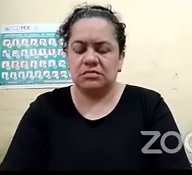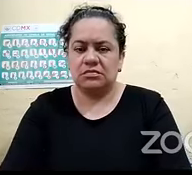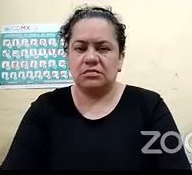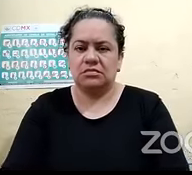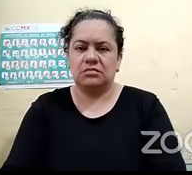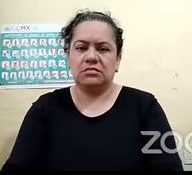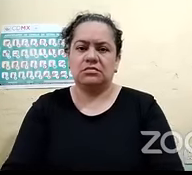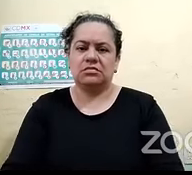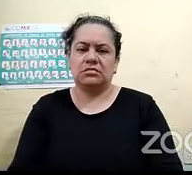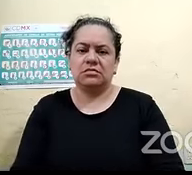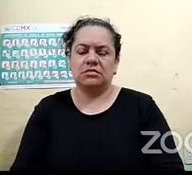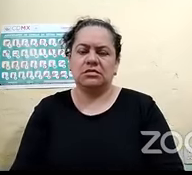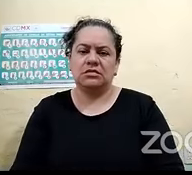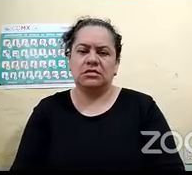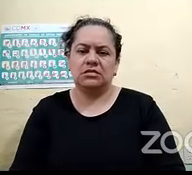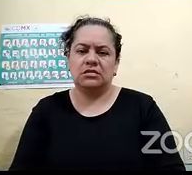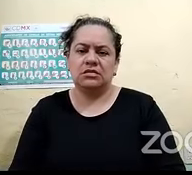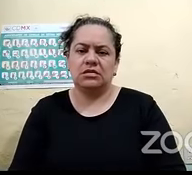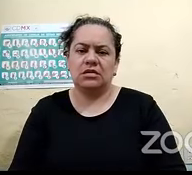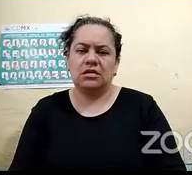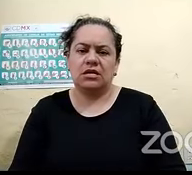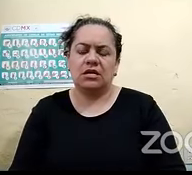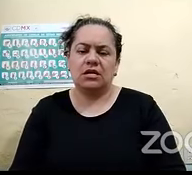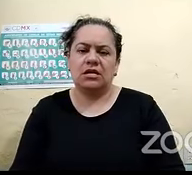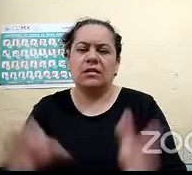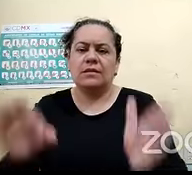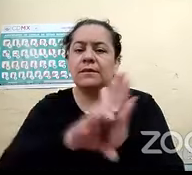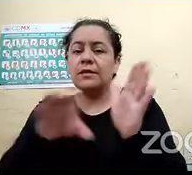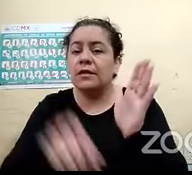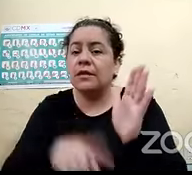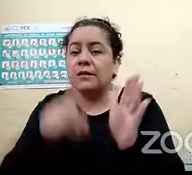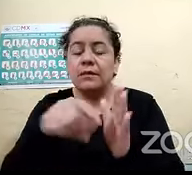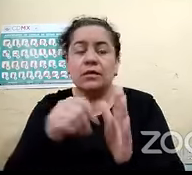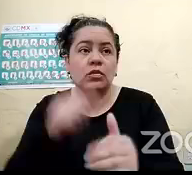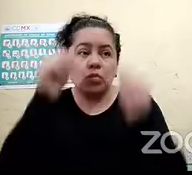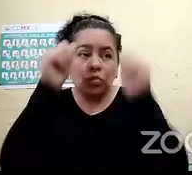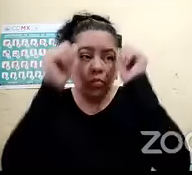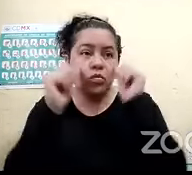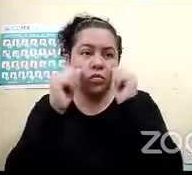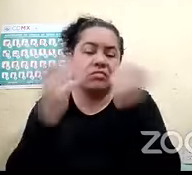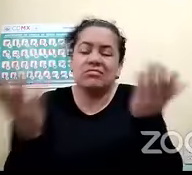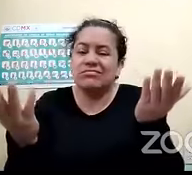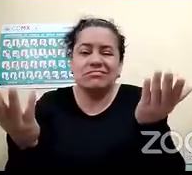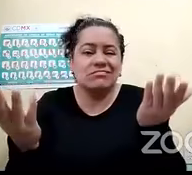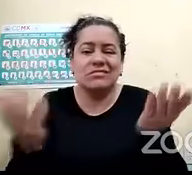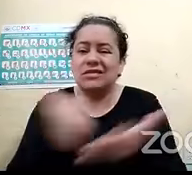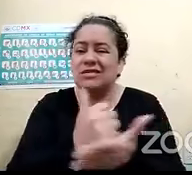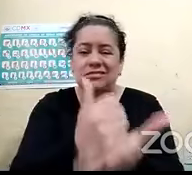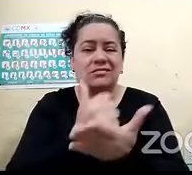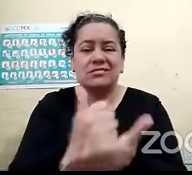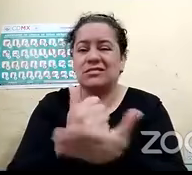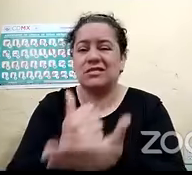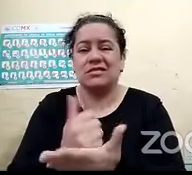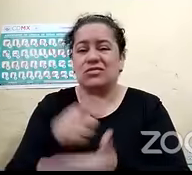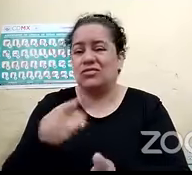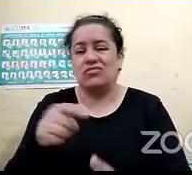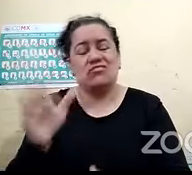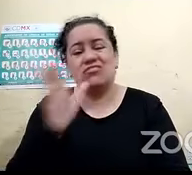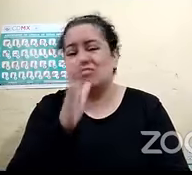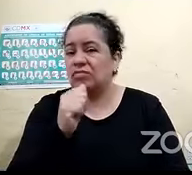convoquen por el simple hecho de que no ves no los no les puedes ayudar o sea que nada más escucha y atiende